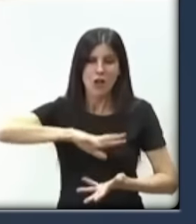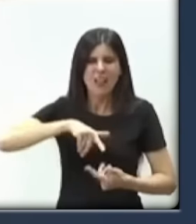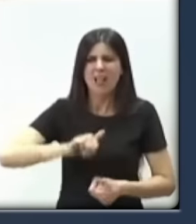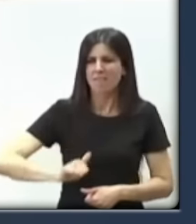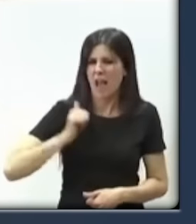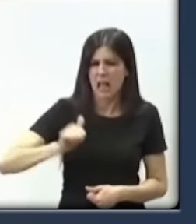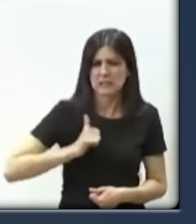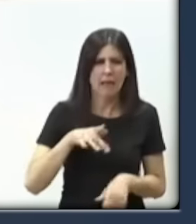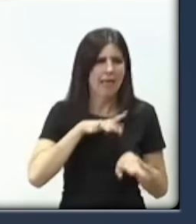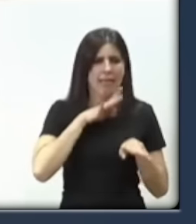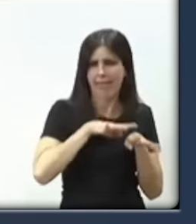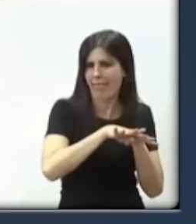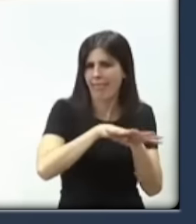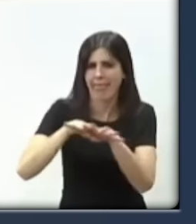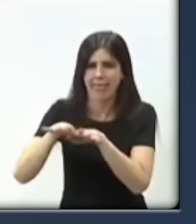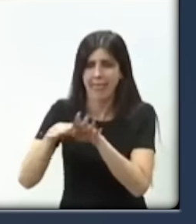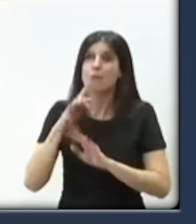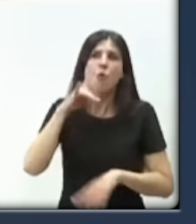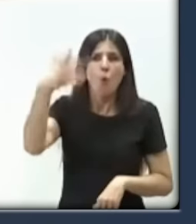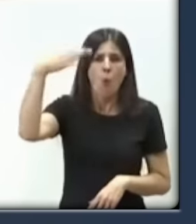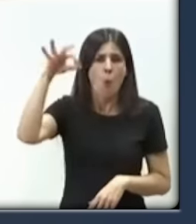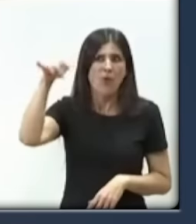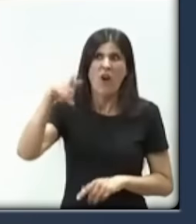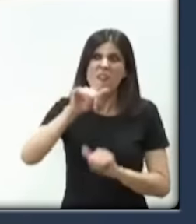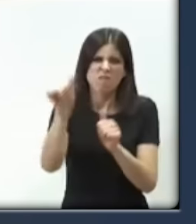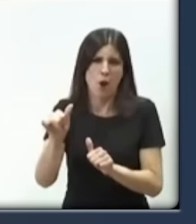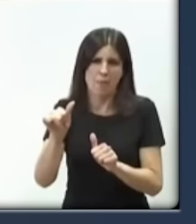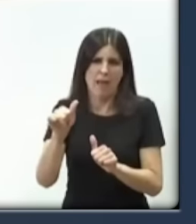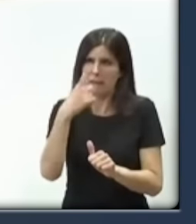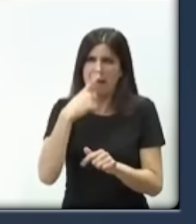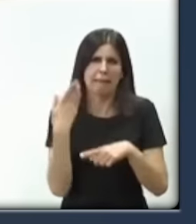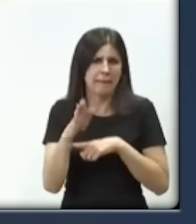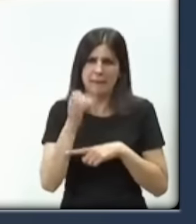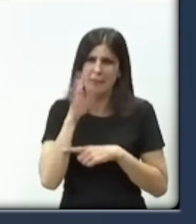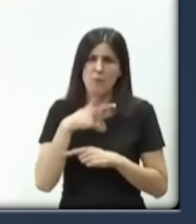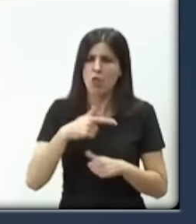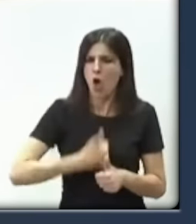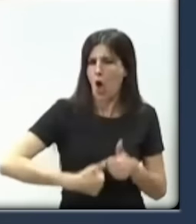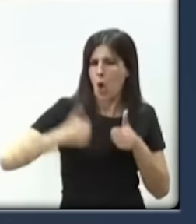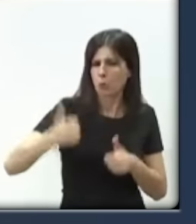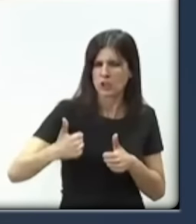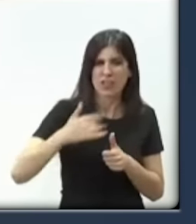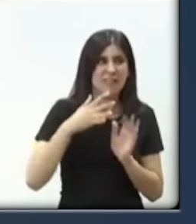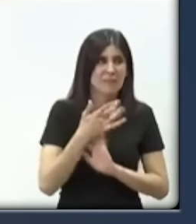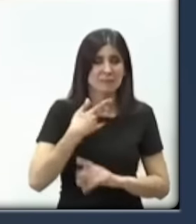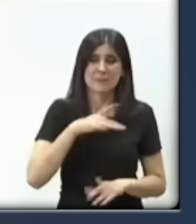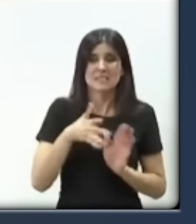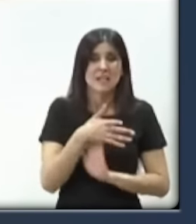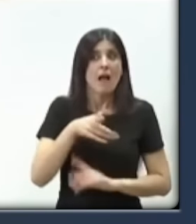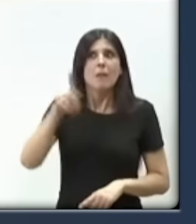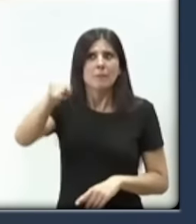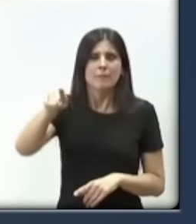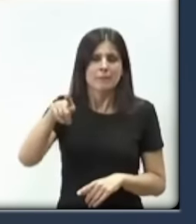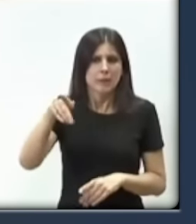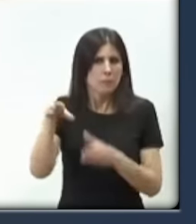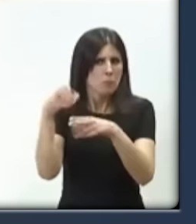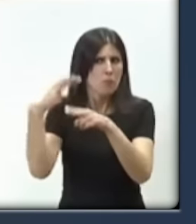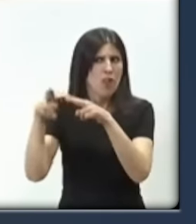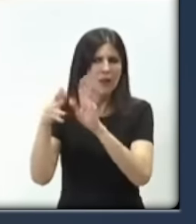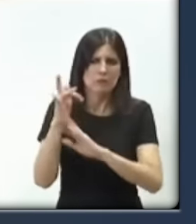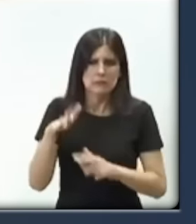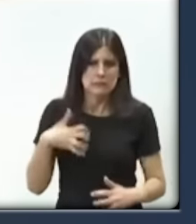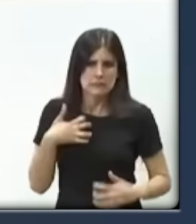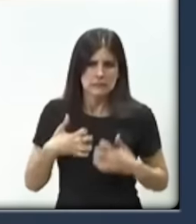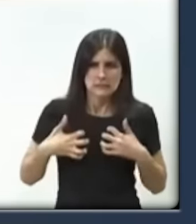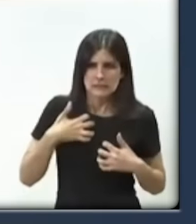única manera de ejercer oposición por un partido que aparenta una desesperación que solo tiene que ver con la falta de